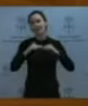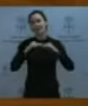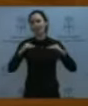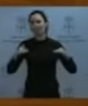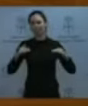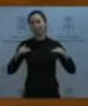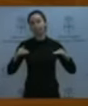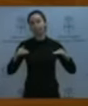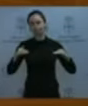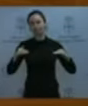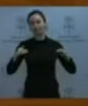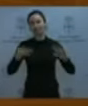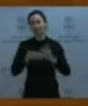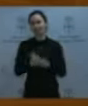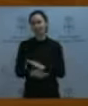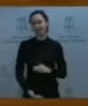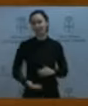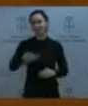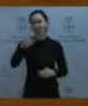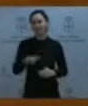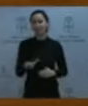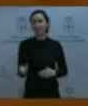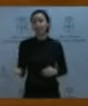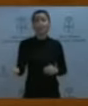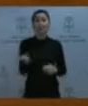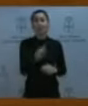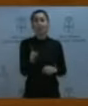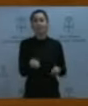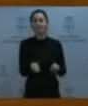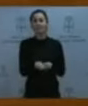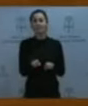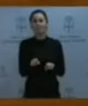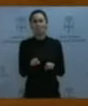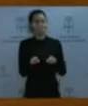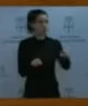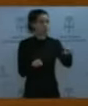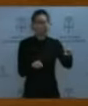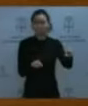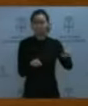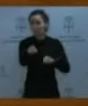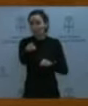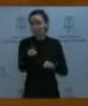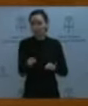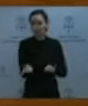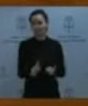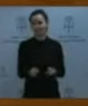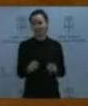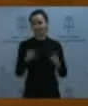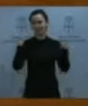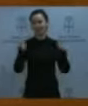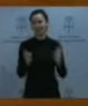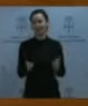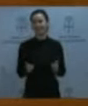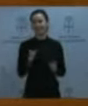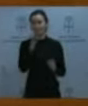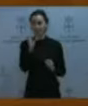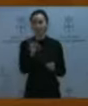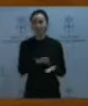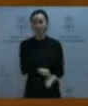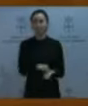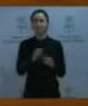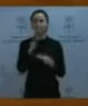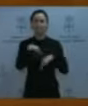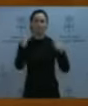es fundamental, no andar disparando a cualquier cosa que se mueve sino que los servicios públicos, las